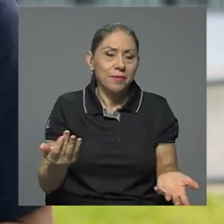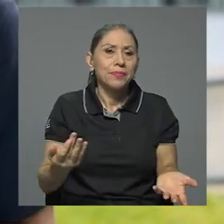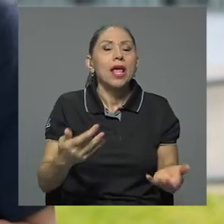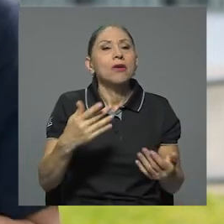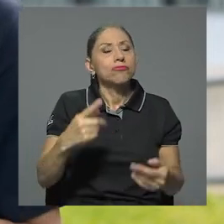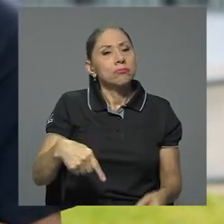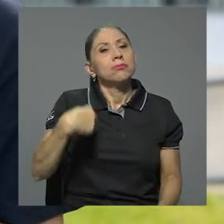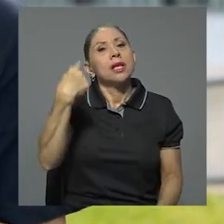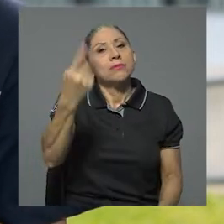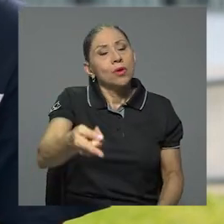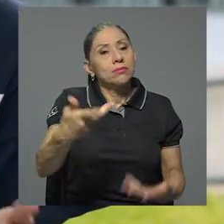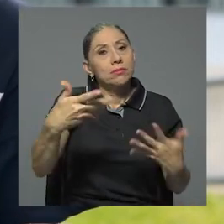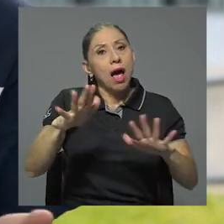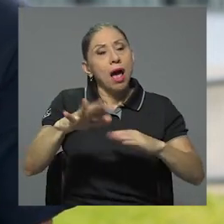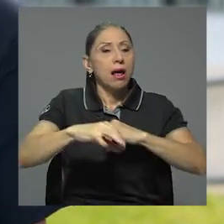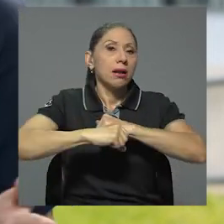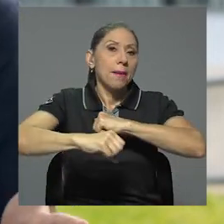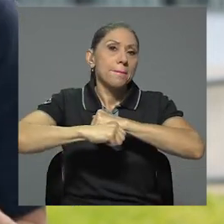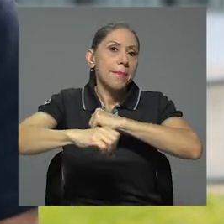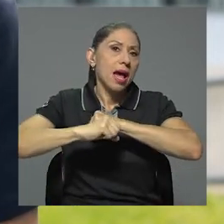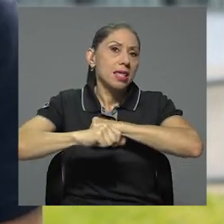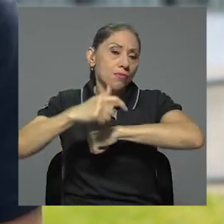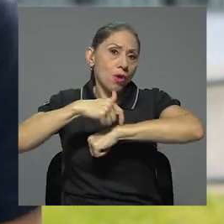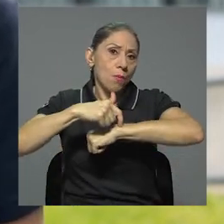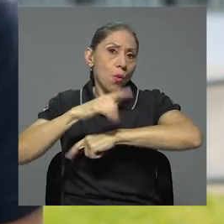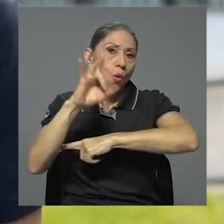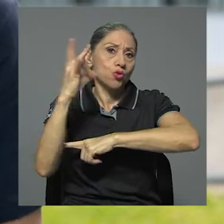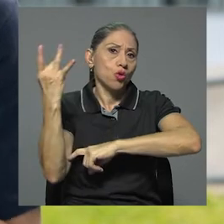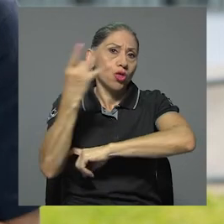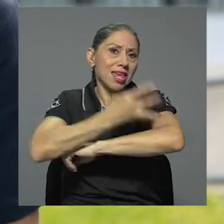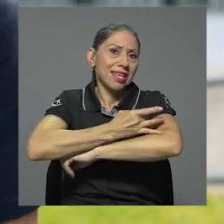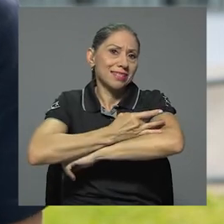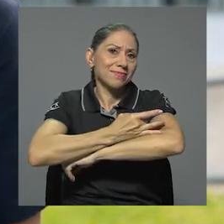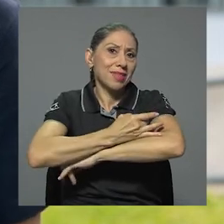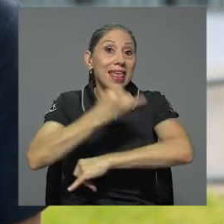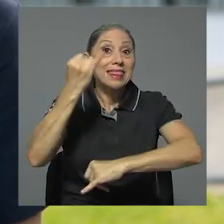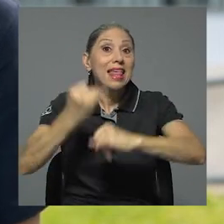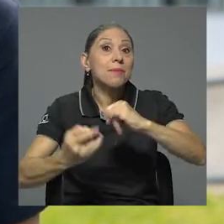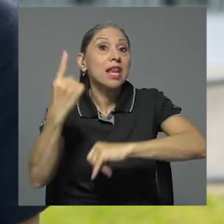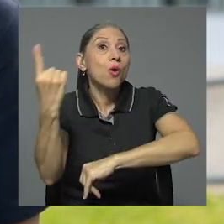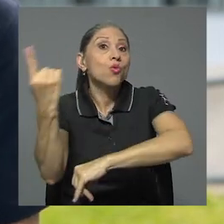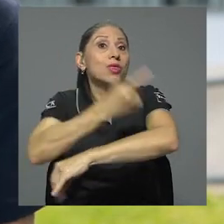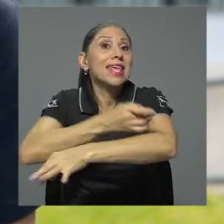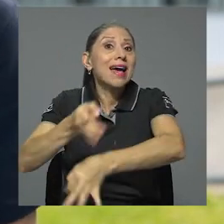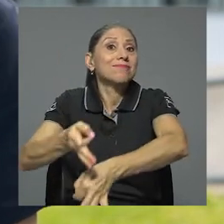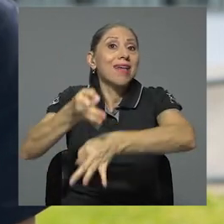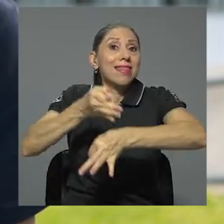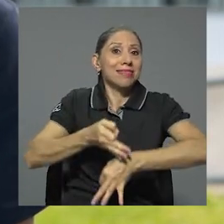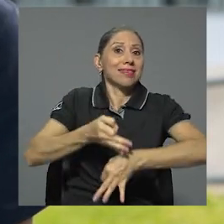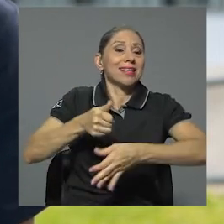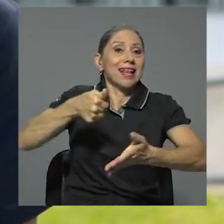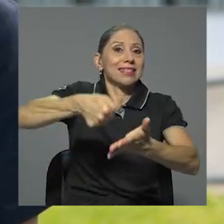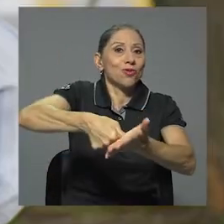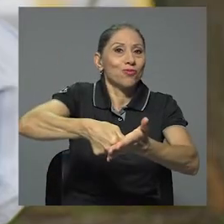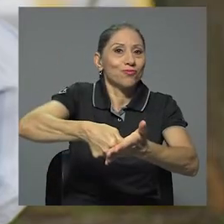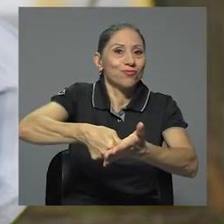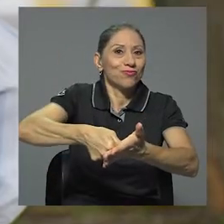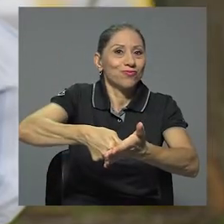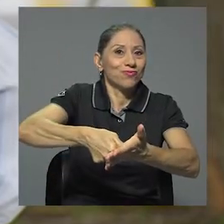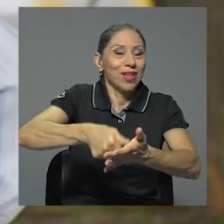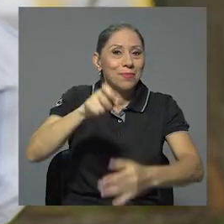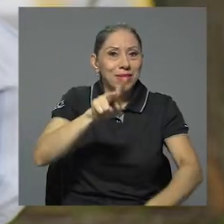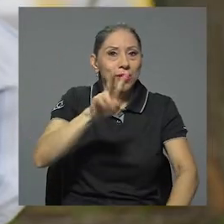Después de esto ya la campaña se da durante ocho días, va terminando el día previo a la elección, sea, el 24 de noviembre.